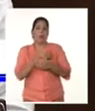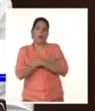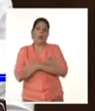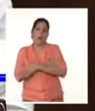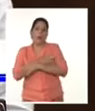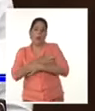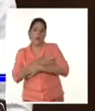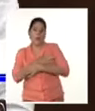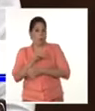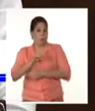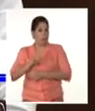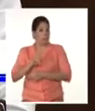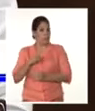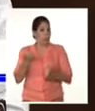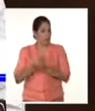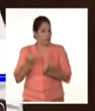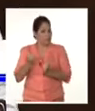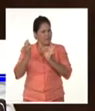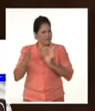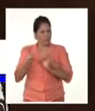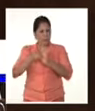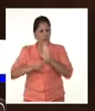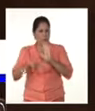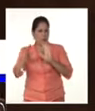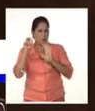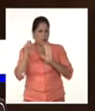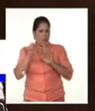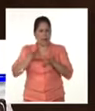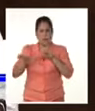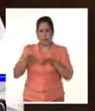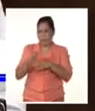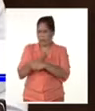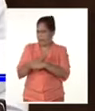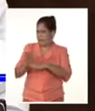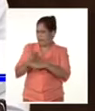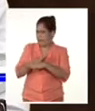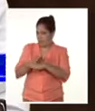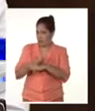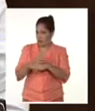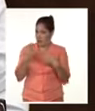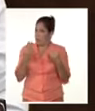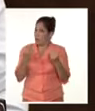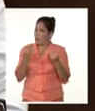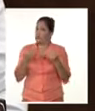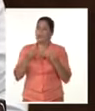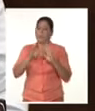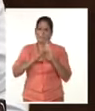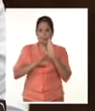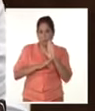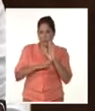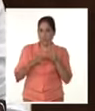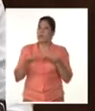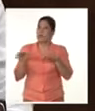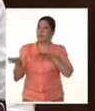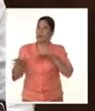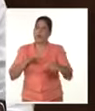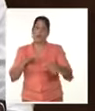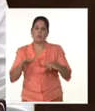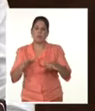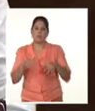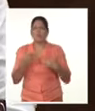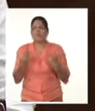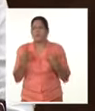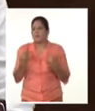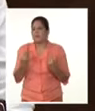Hemos aprobado e implementado medidas, acciones, yo diría que en demasía, la cuestión está